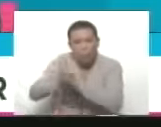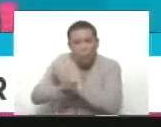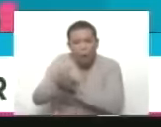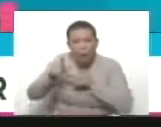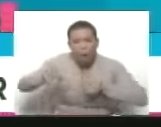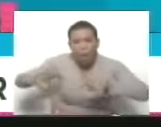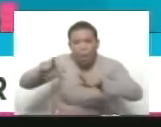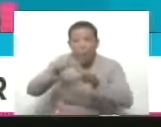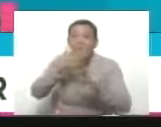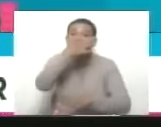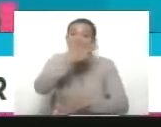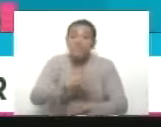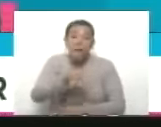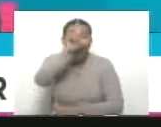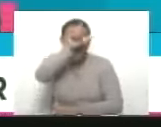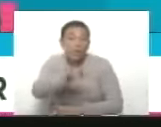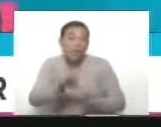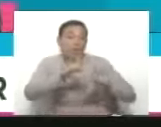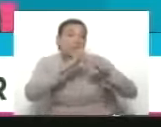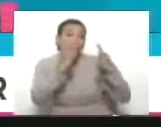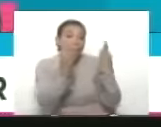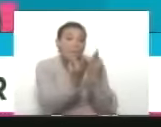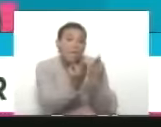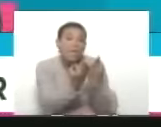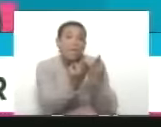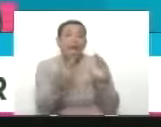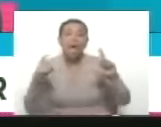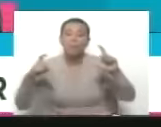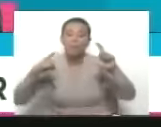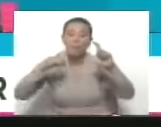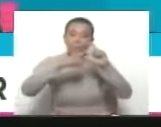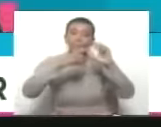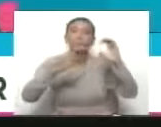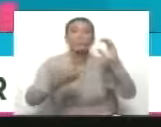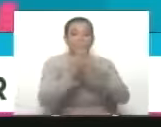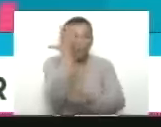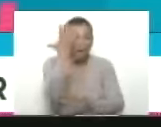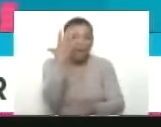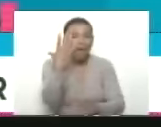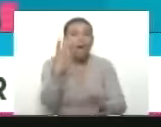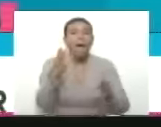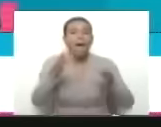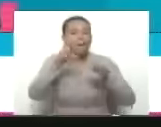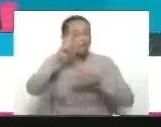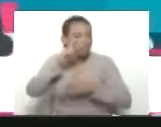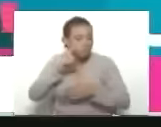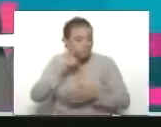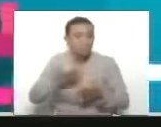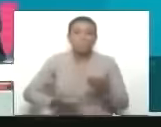para facilitar la fertilidad de las parejas